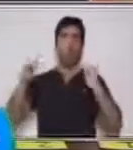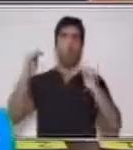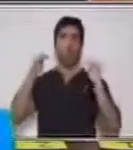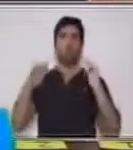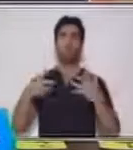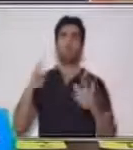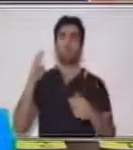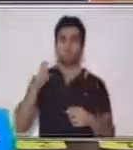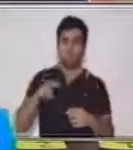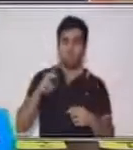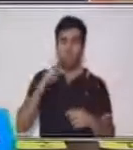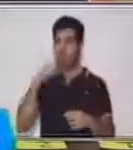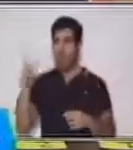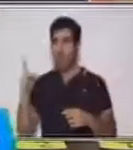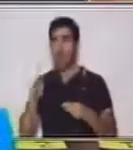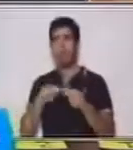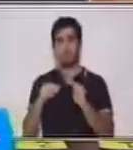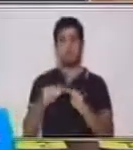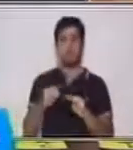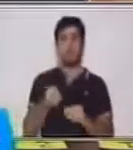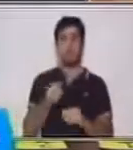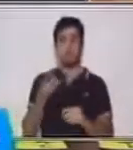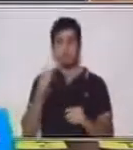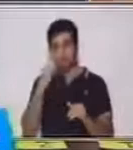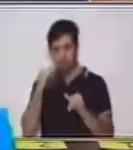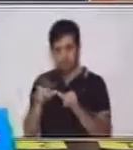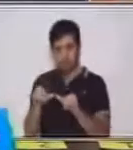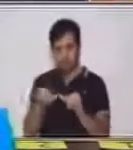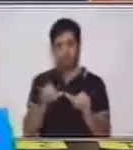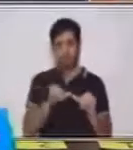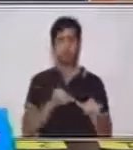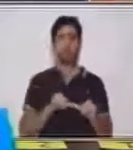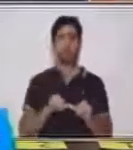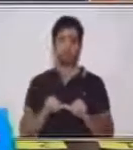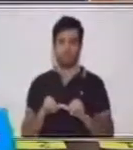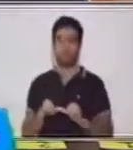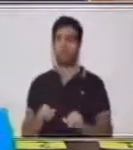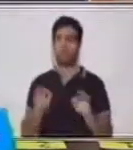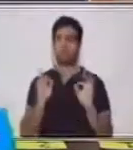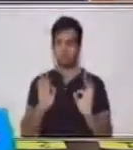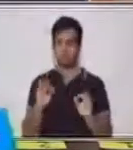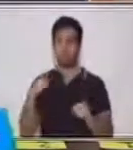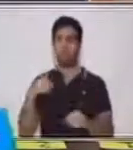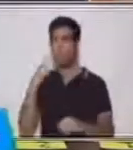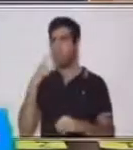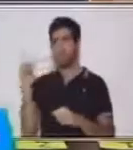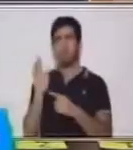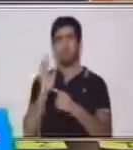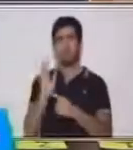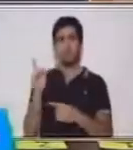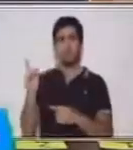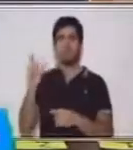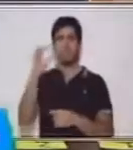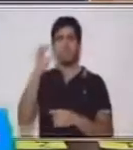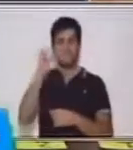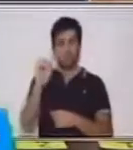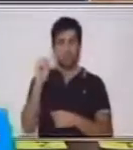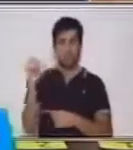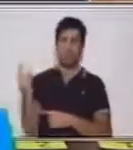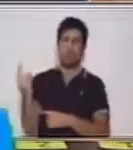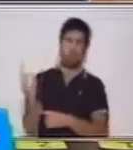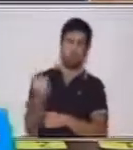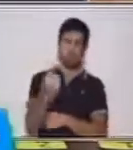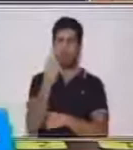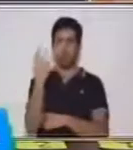necesitaba hacer uso de las matemáticas. Les quiero compartir la importancia del cero. Dice que el cero